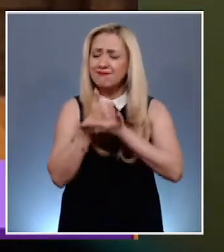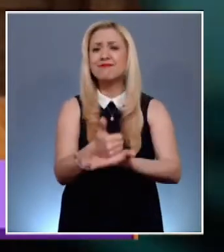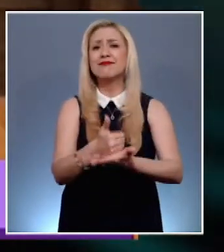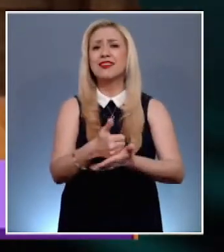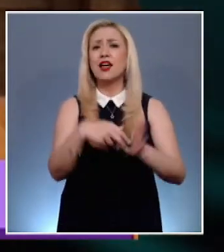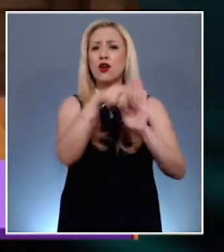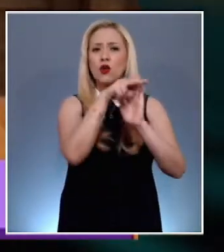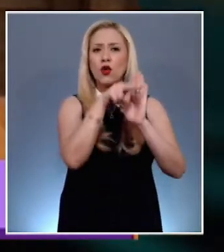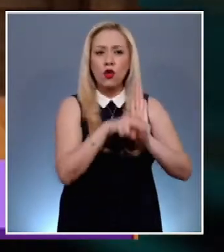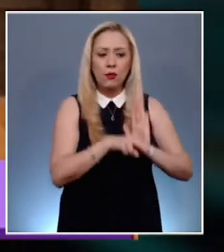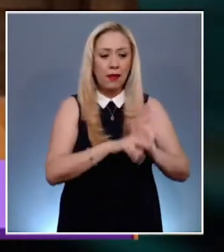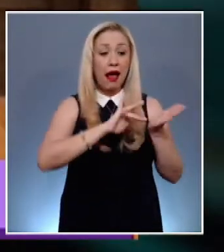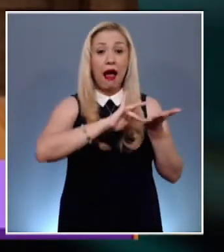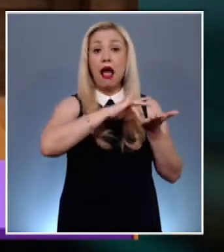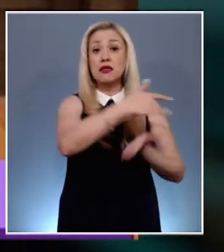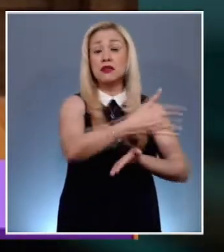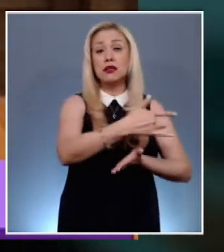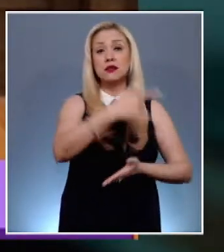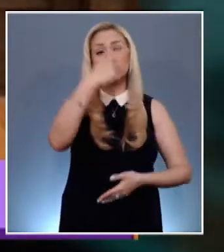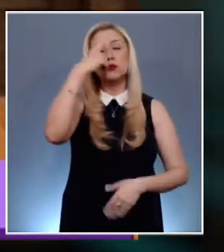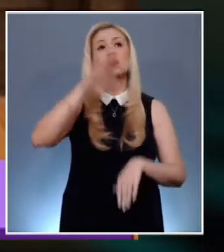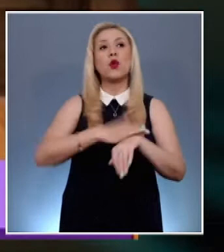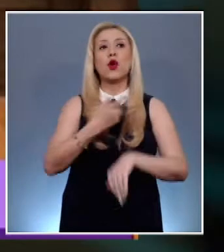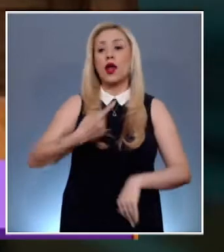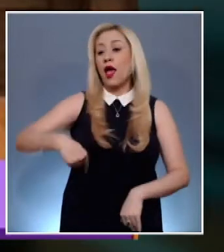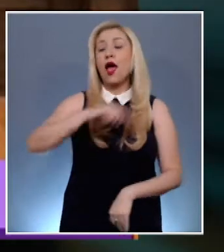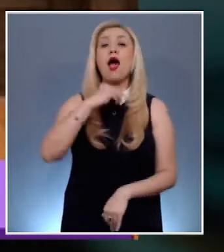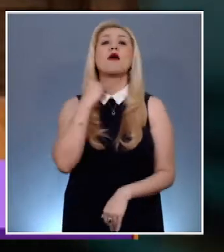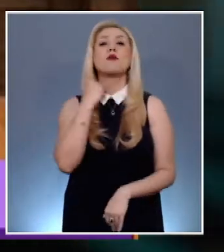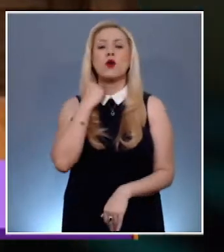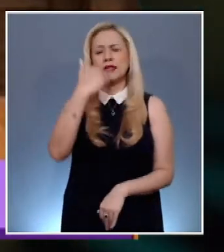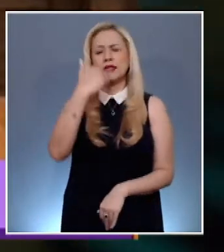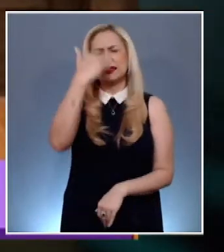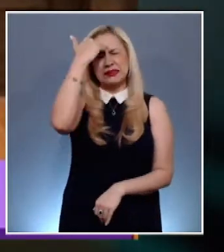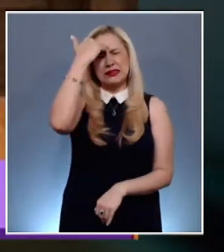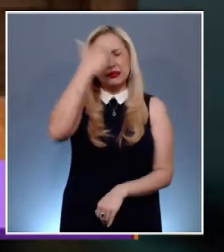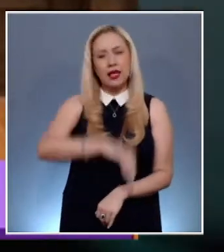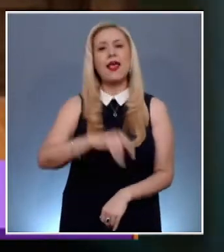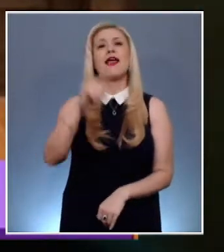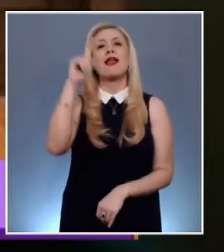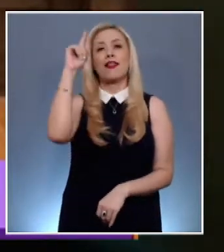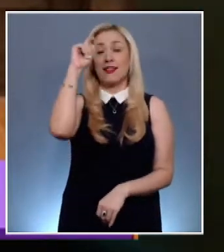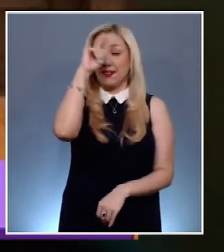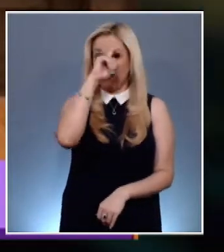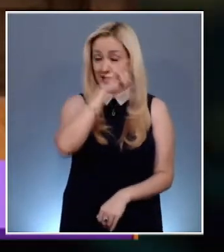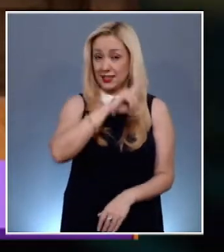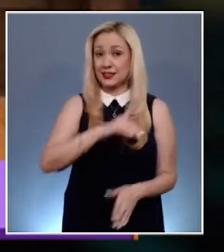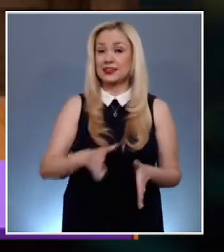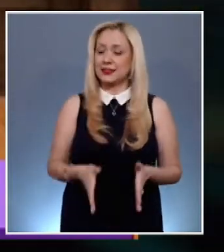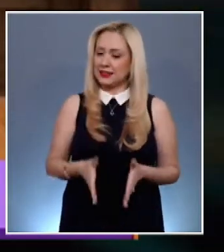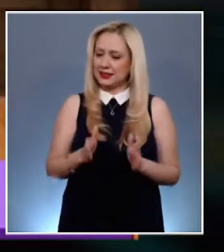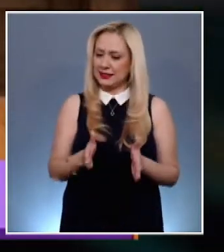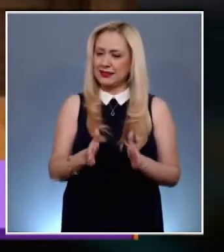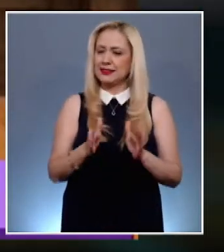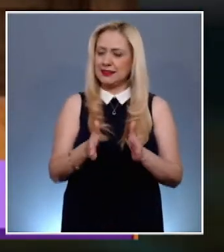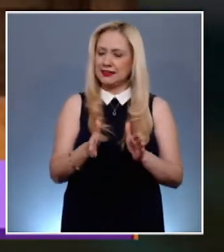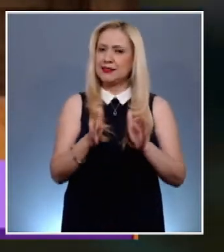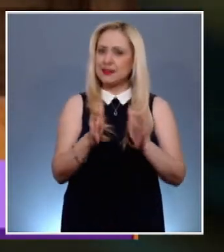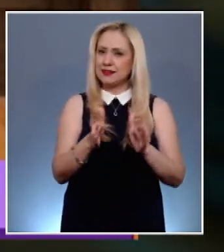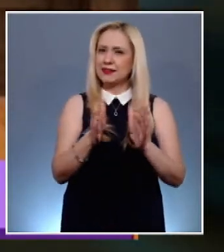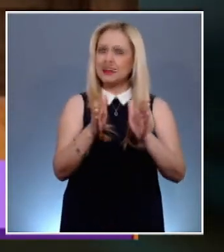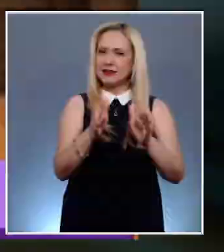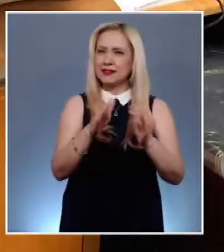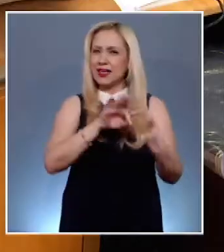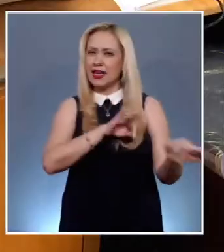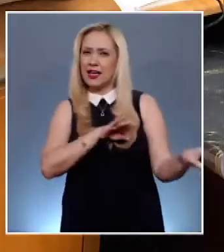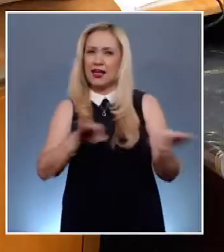somos conscientes que transitar por esta ruta se traduce en armonía y en el fortalecimiento de la cultura de la